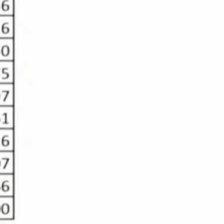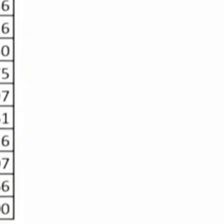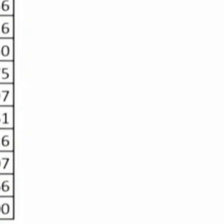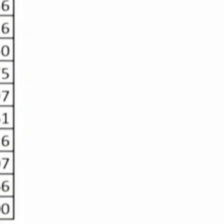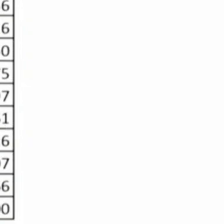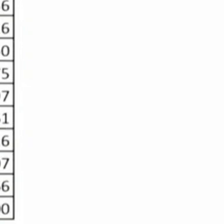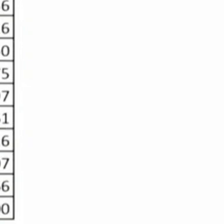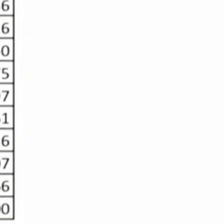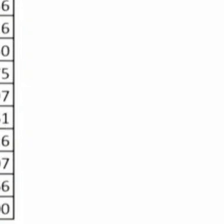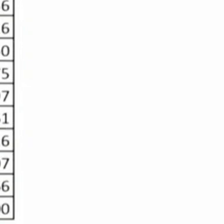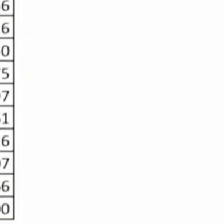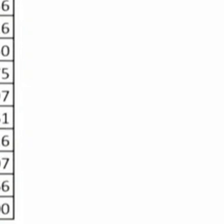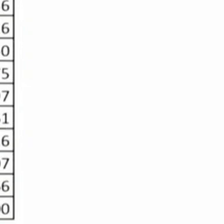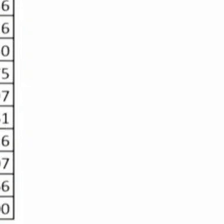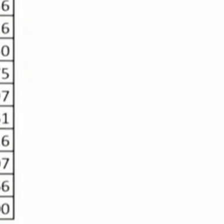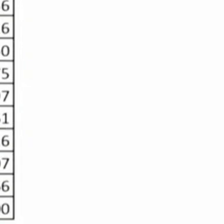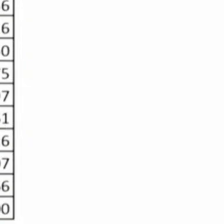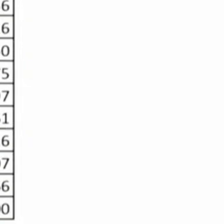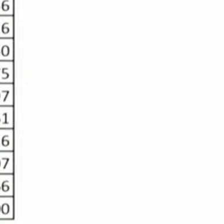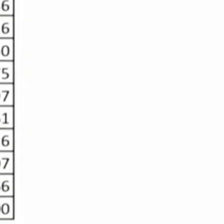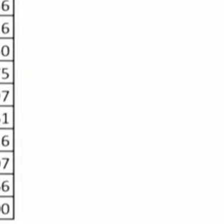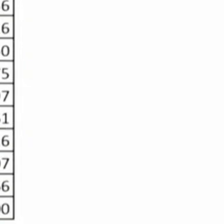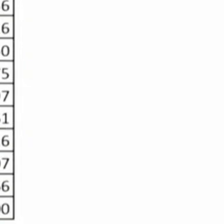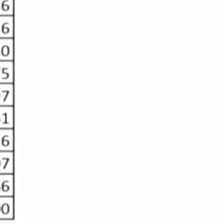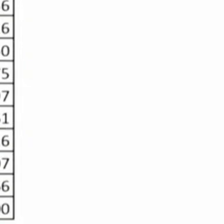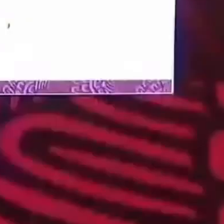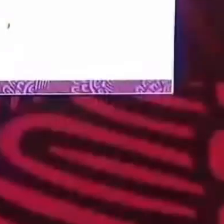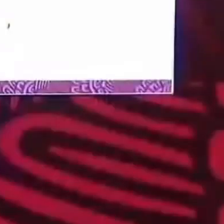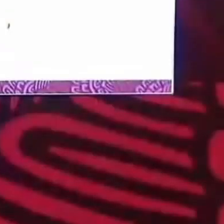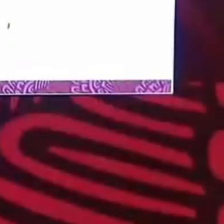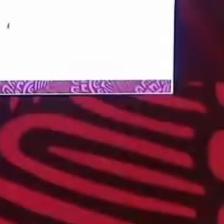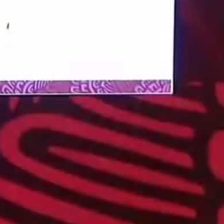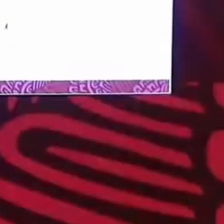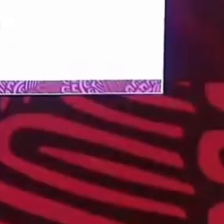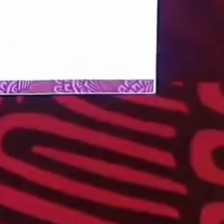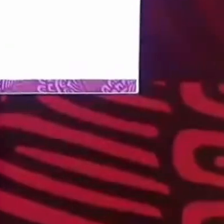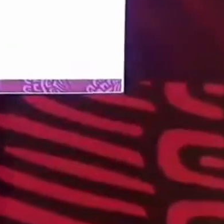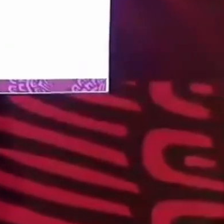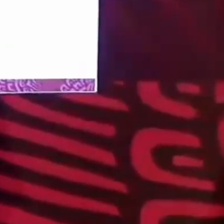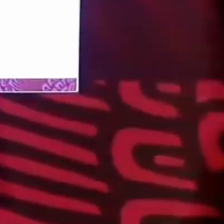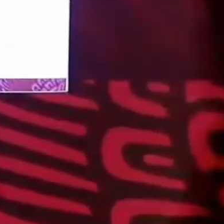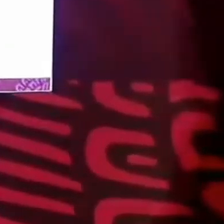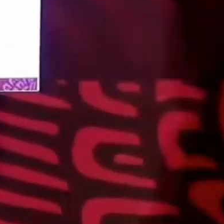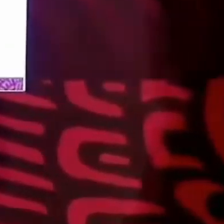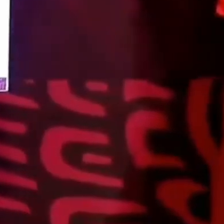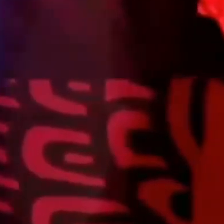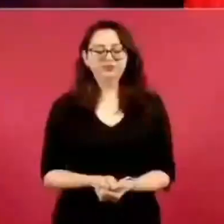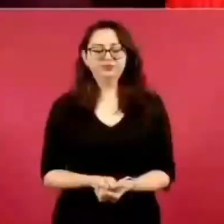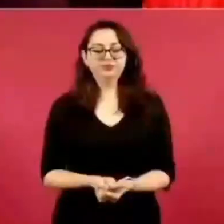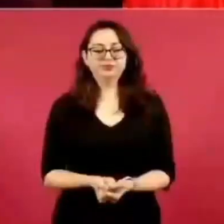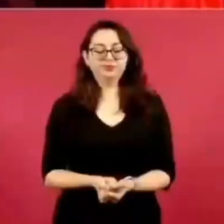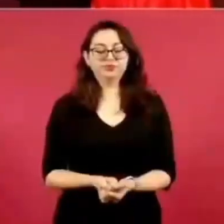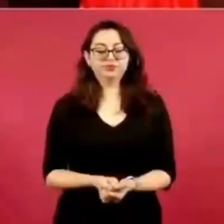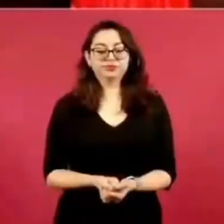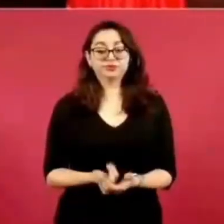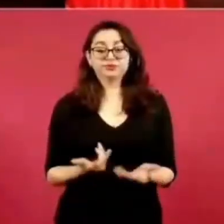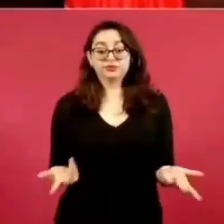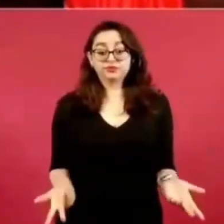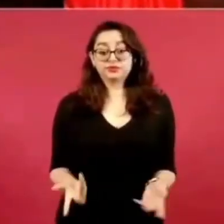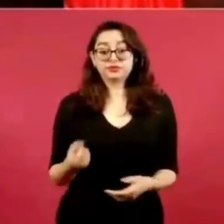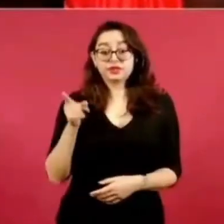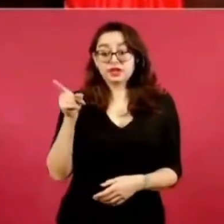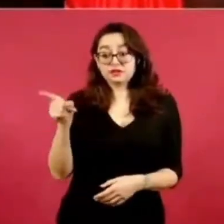miren cuánto es, 43